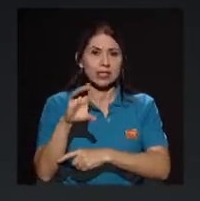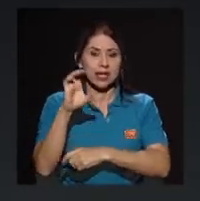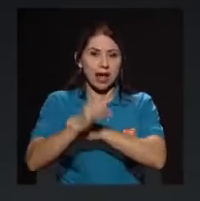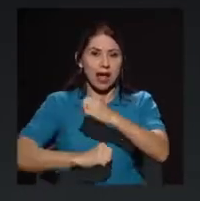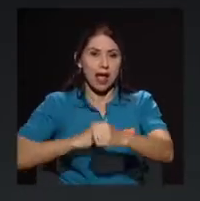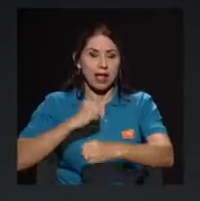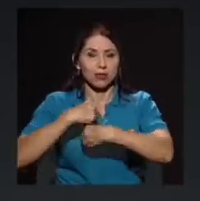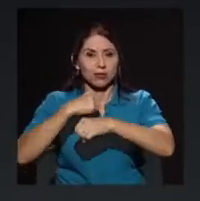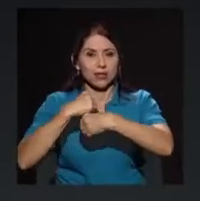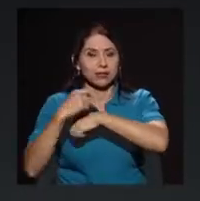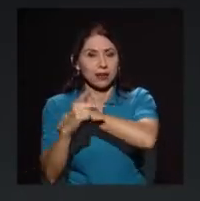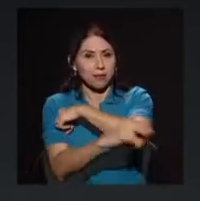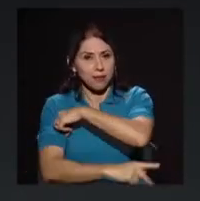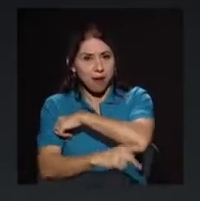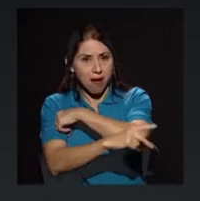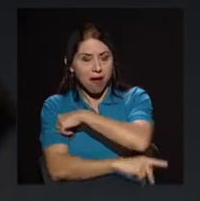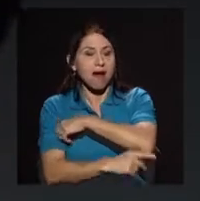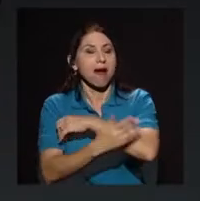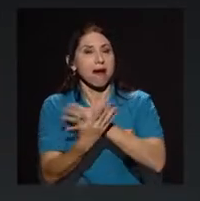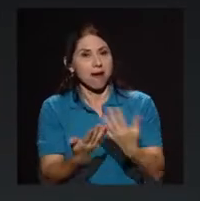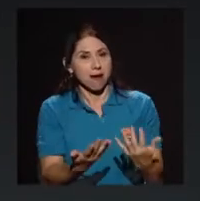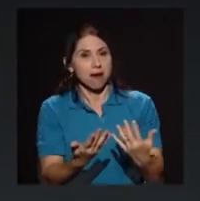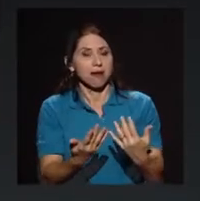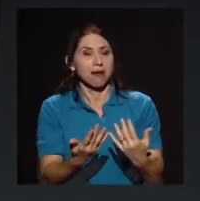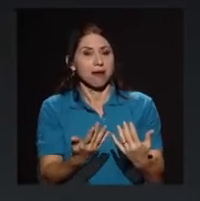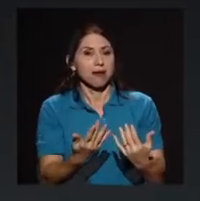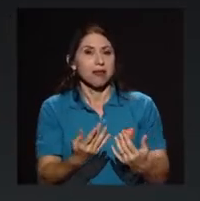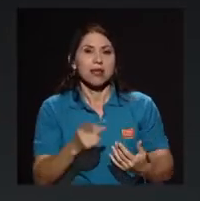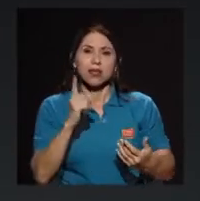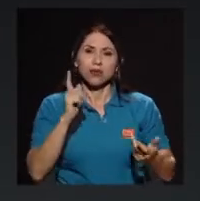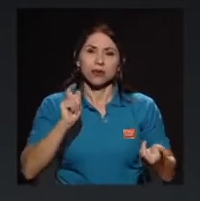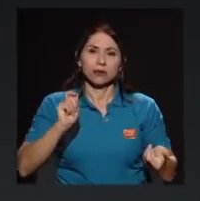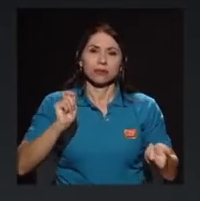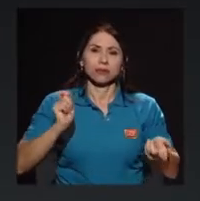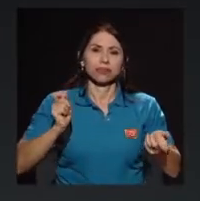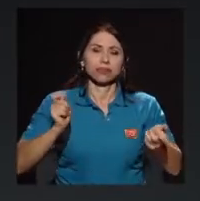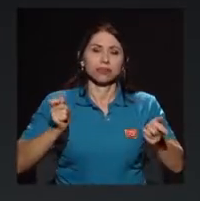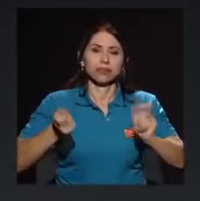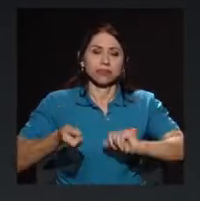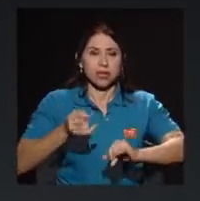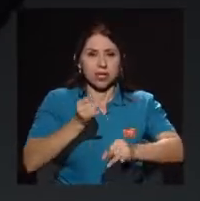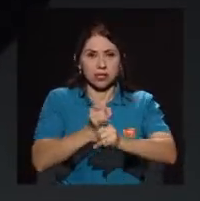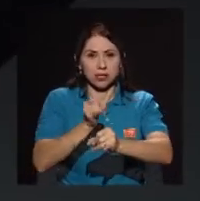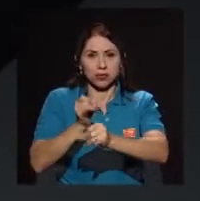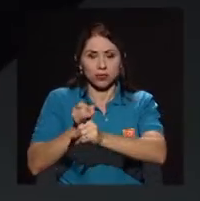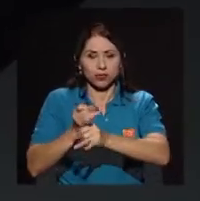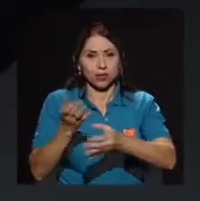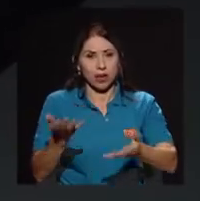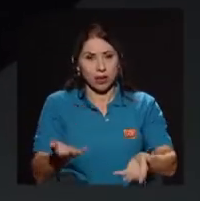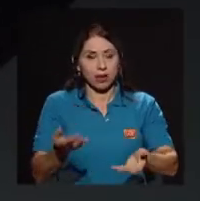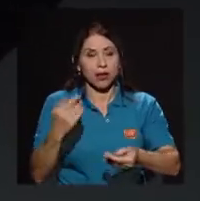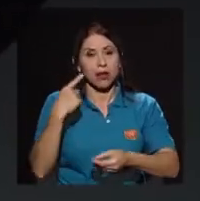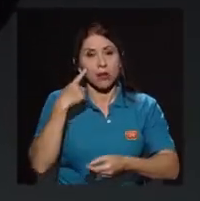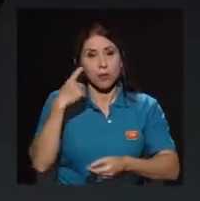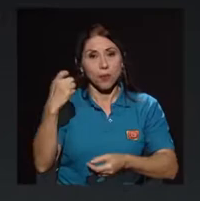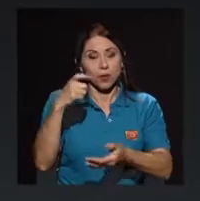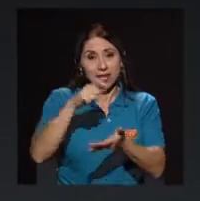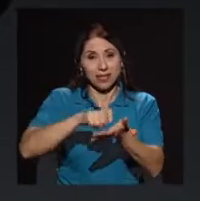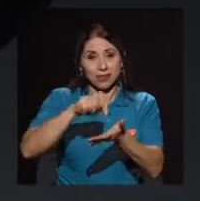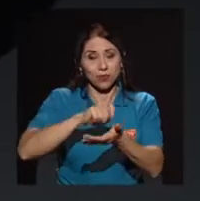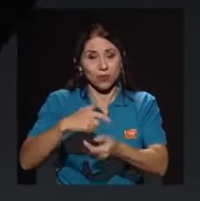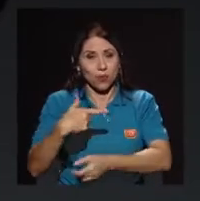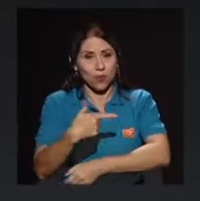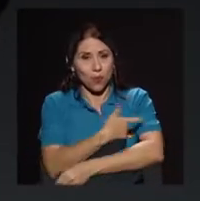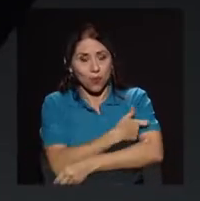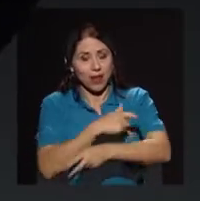hacer patria, y una transformación institucional porque la escuela empieza